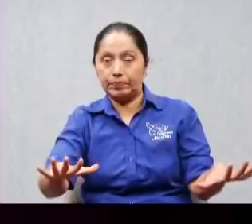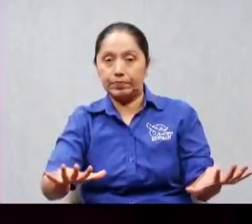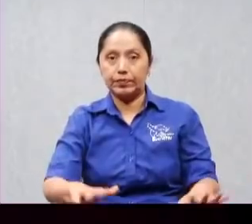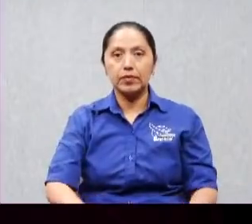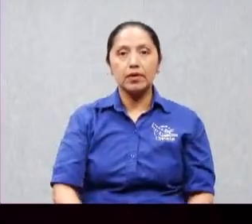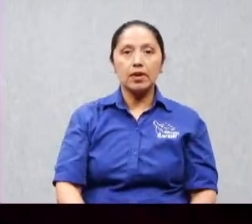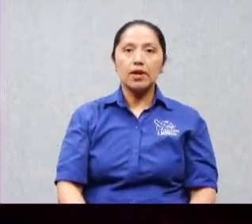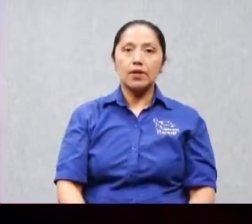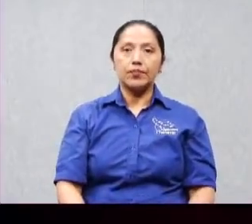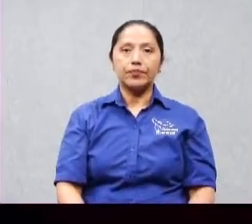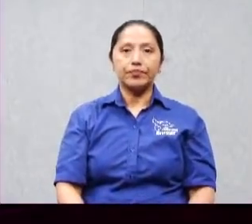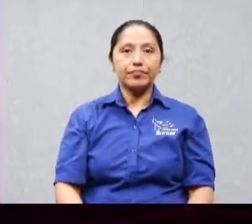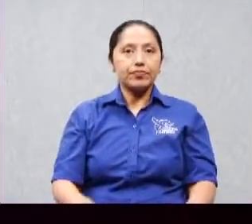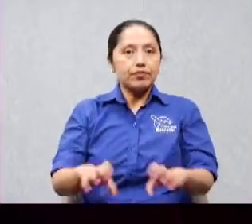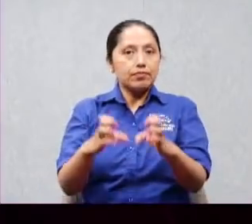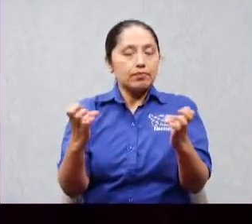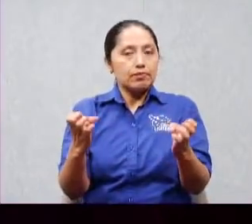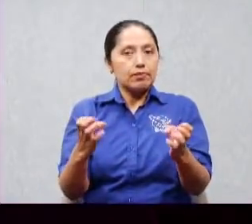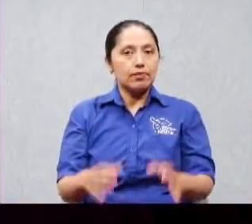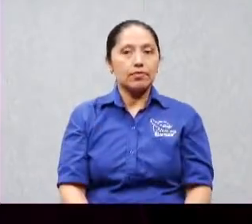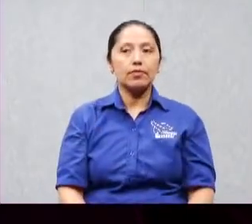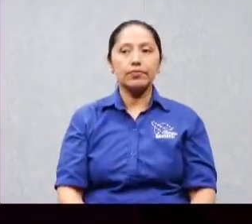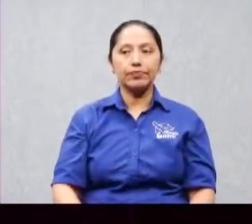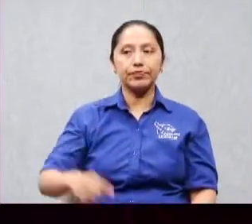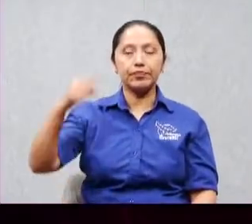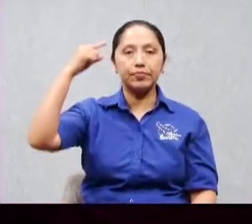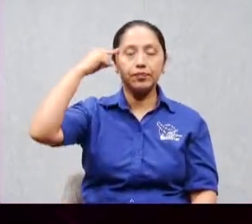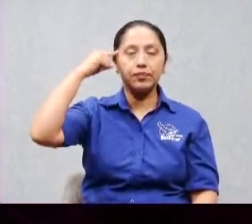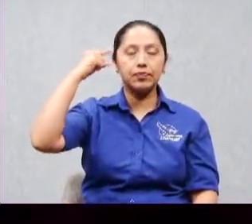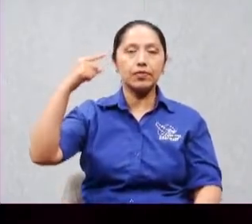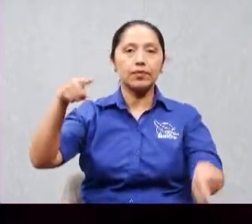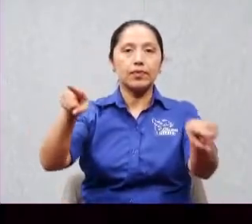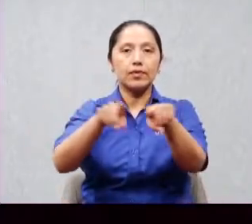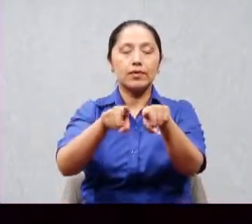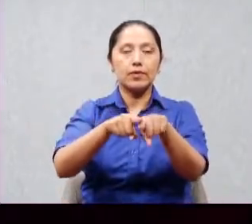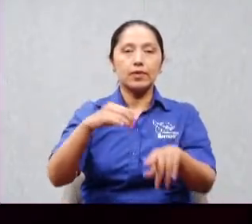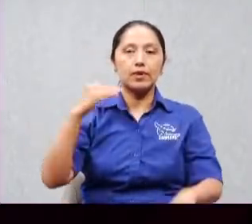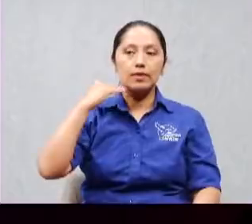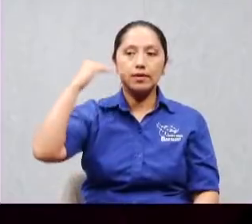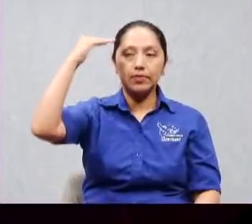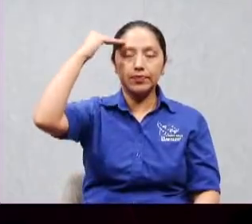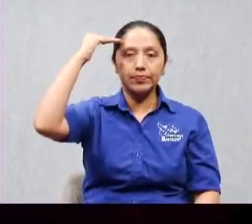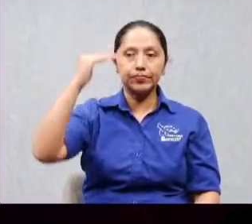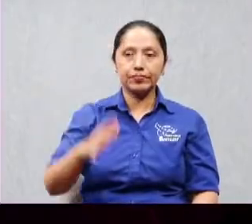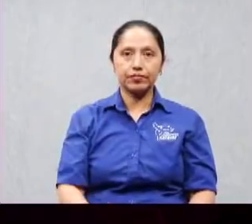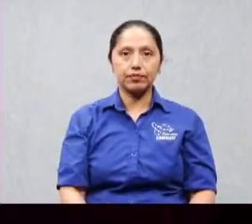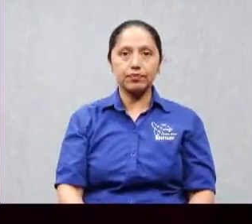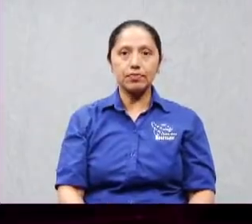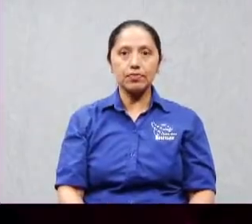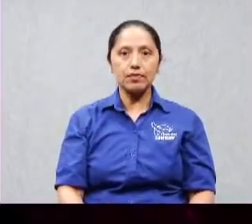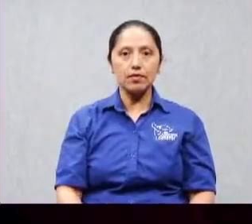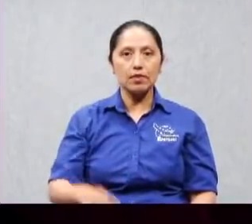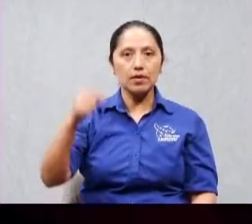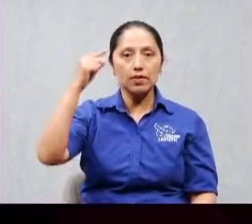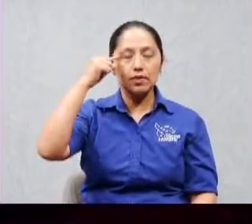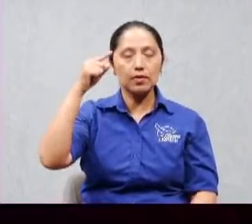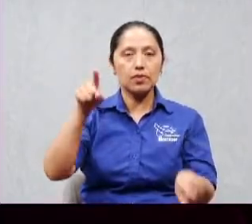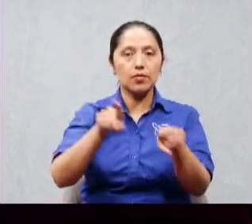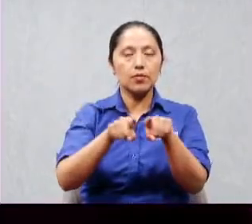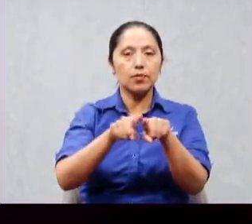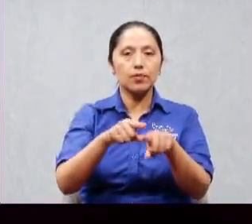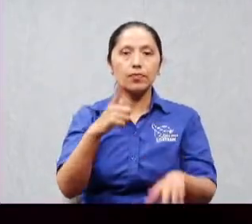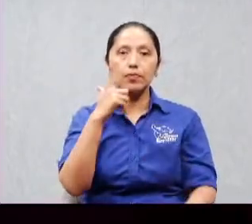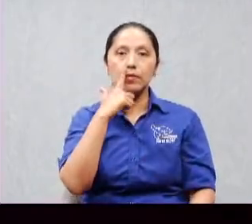pensamientos igual cabeza a cabeza igual a jefes. Entonces, basado en esto le quiero hablar de los